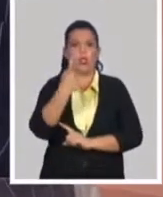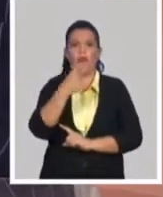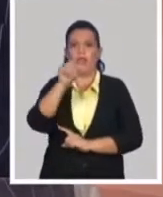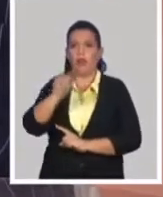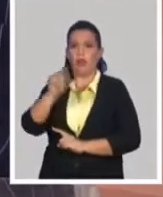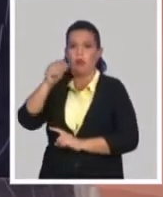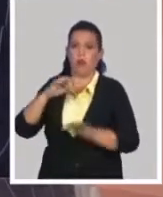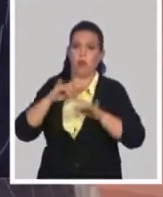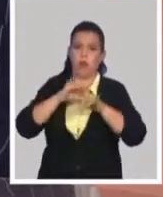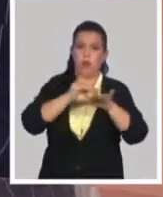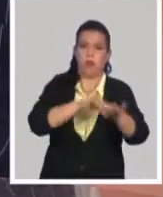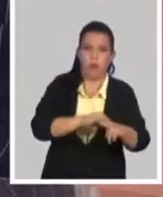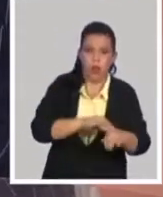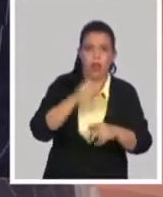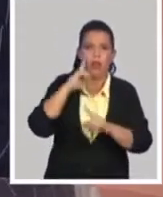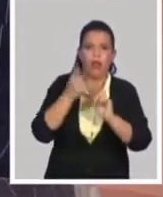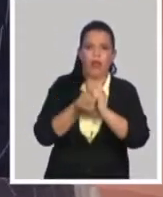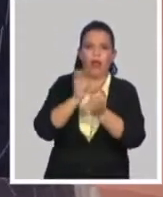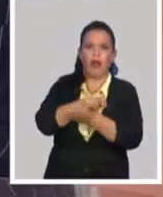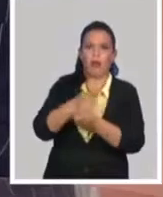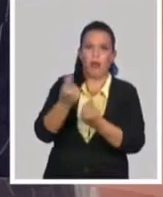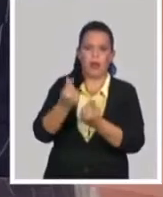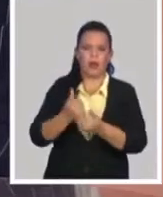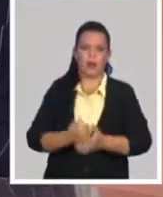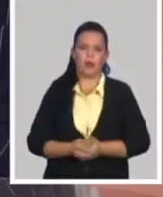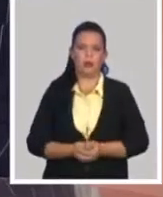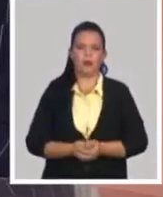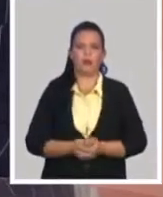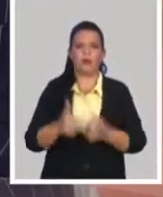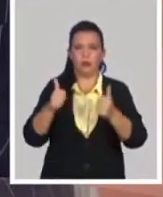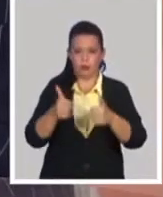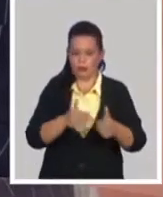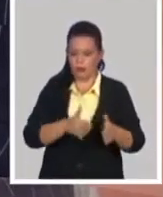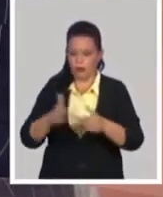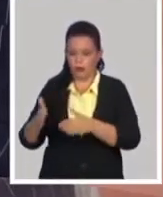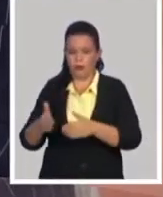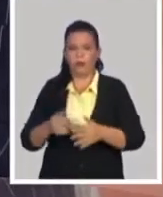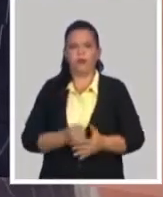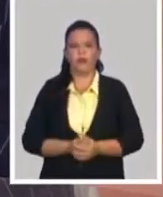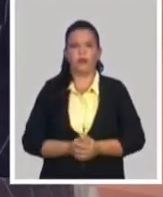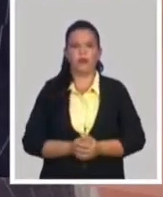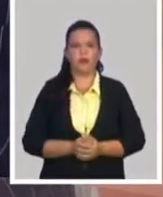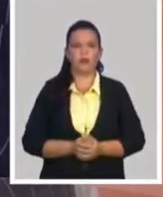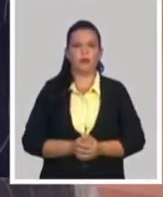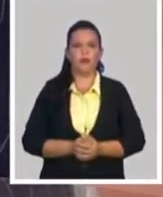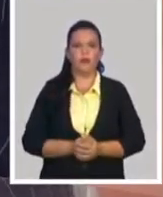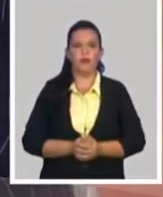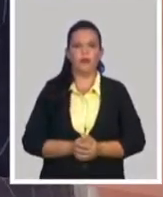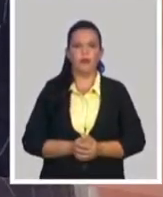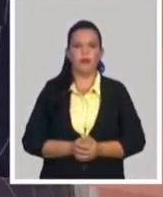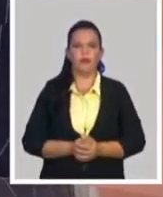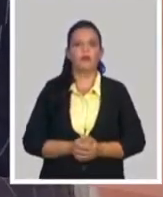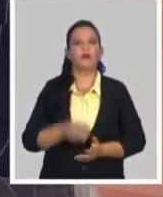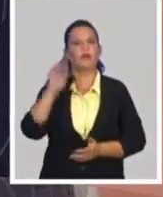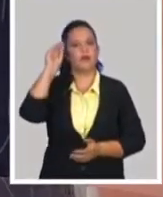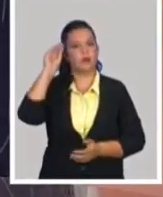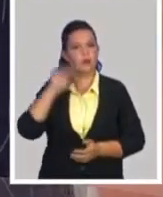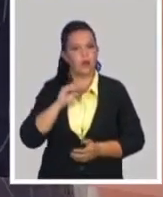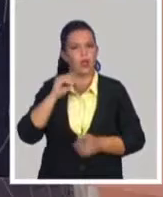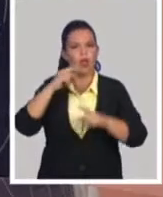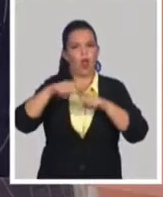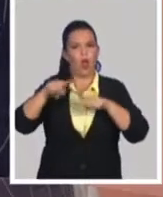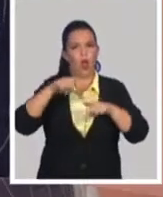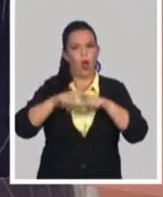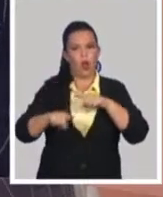los titulares de depósitos a plazo fijo y certificados de depósito que no acudan al banco, se ha diseñado que adicionar a los intereses